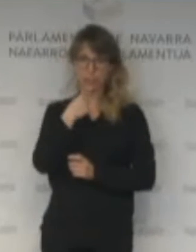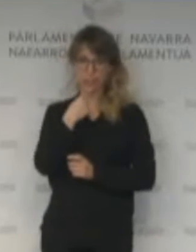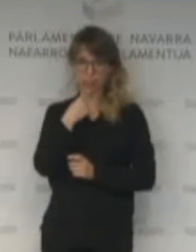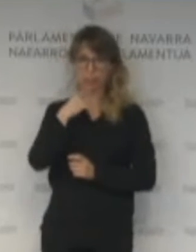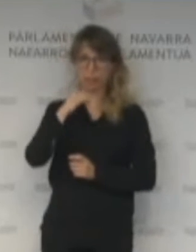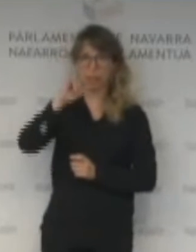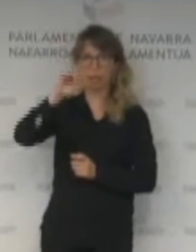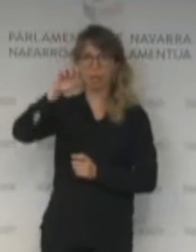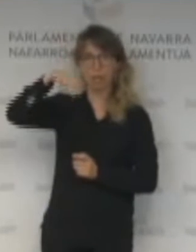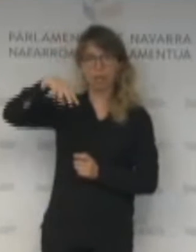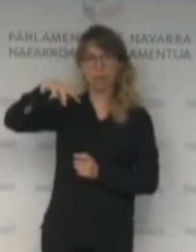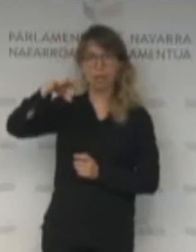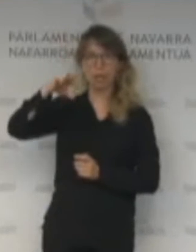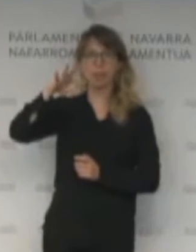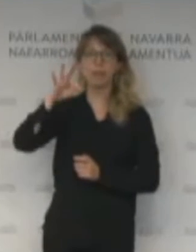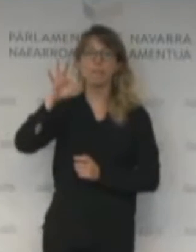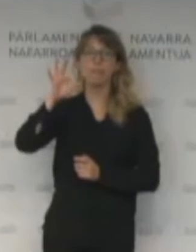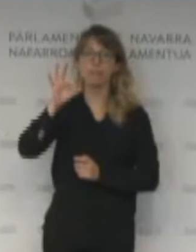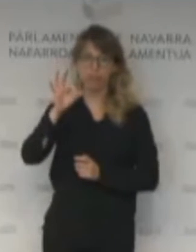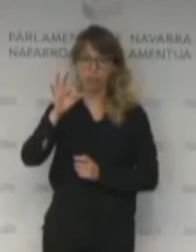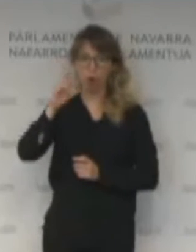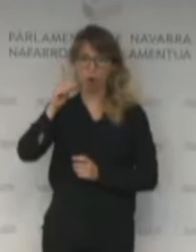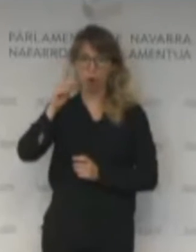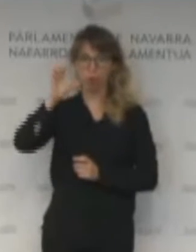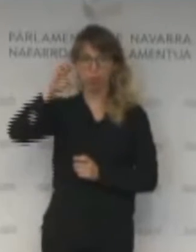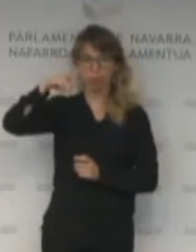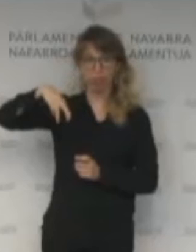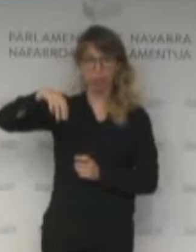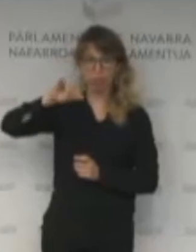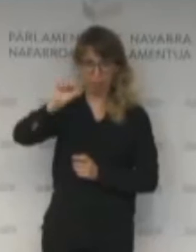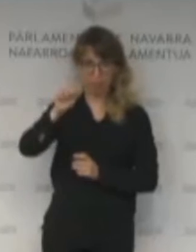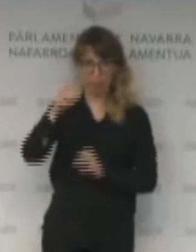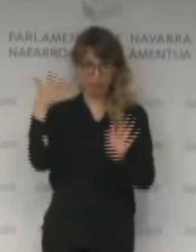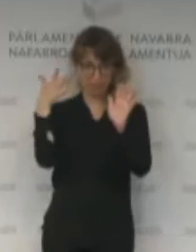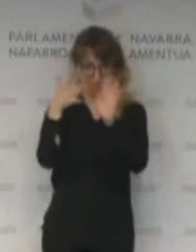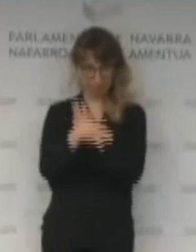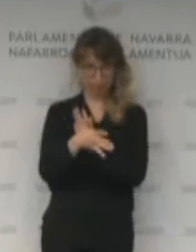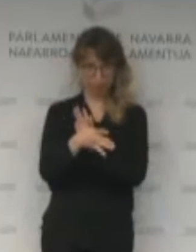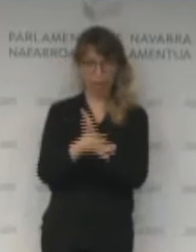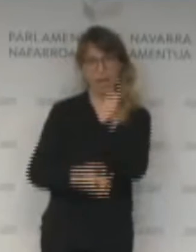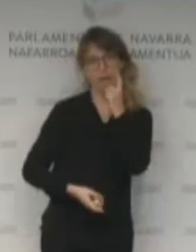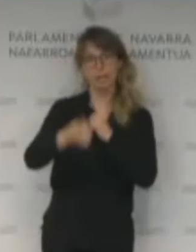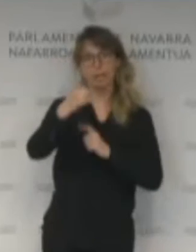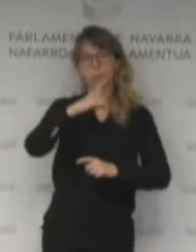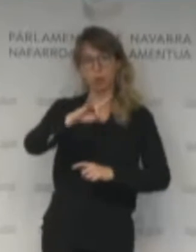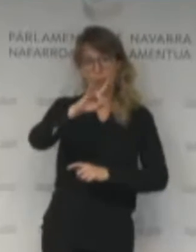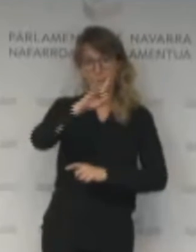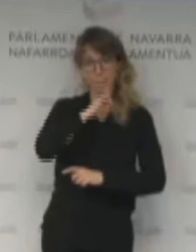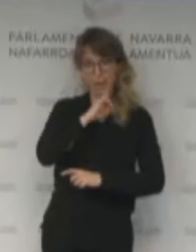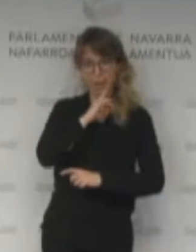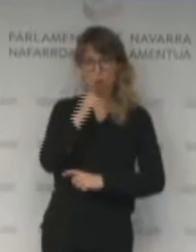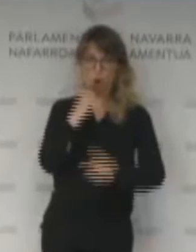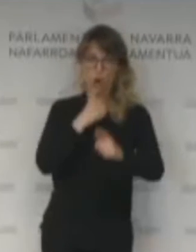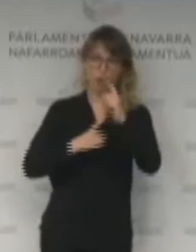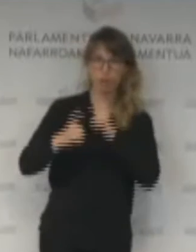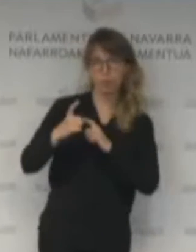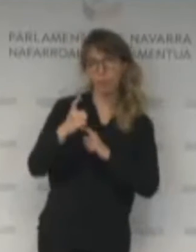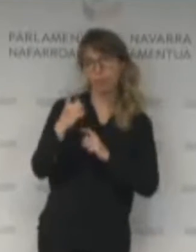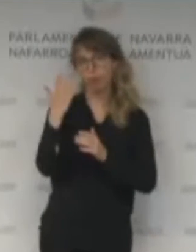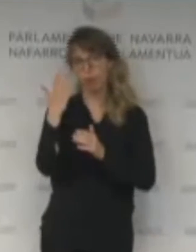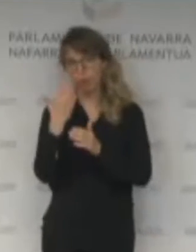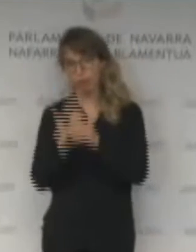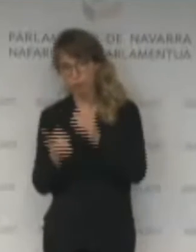que hace referencia a la suma de la mala información, la desinformación y